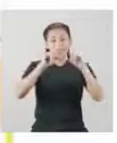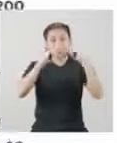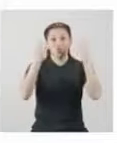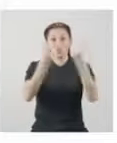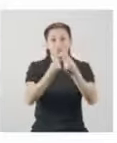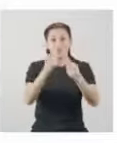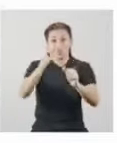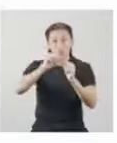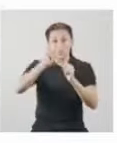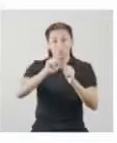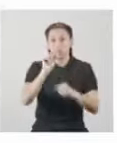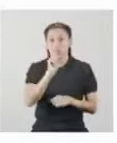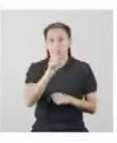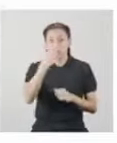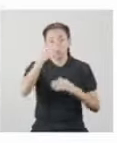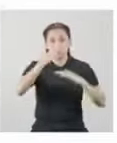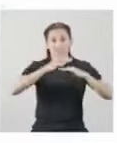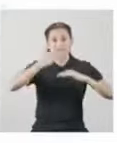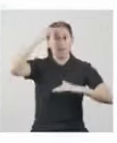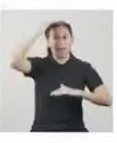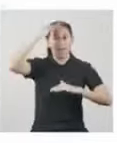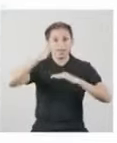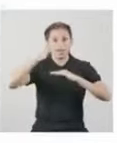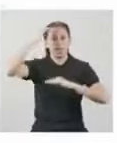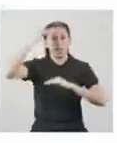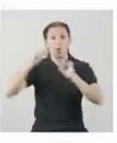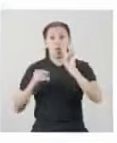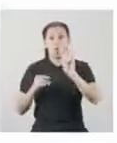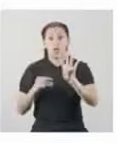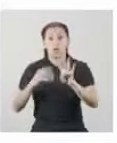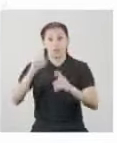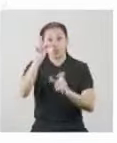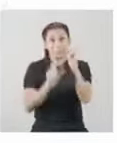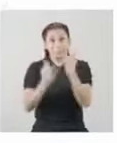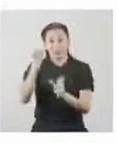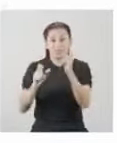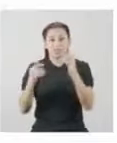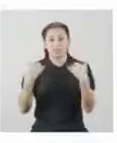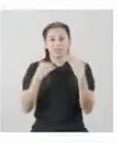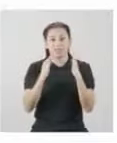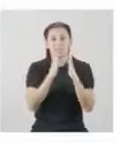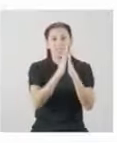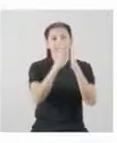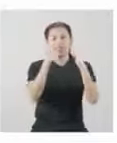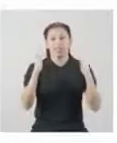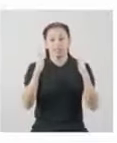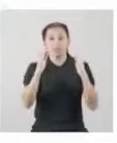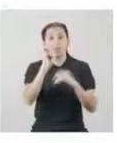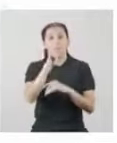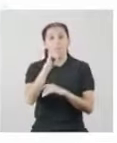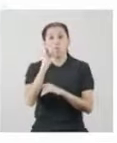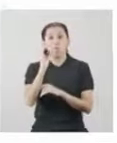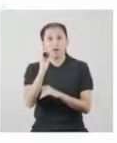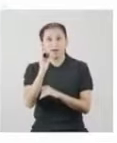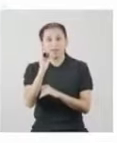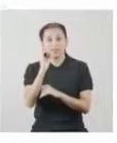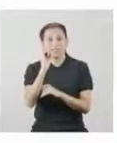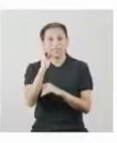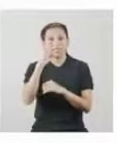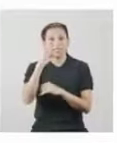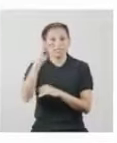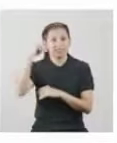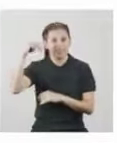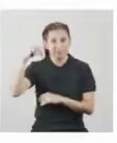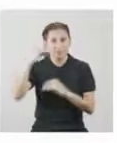gráfica, en el grupo 1, se observa que las alturas de las 4 personas tienen una separación entre ellas de 40